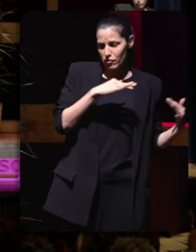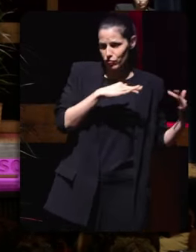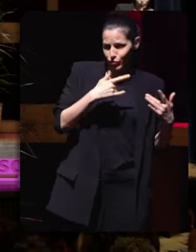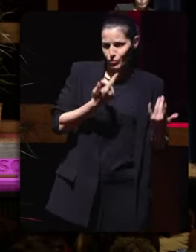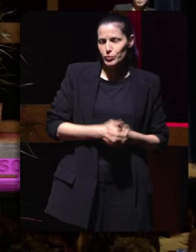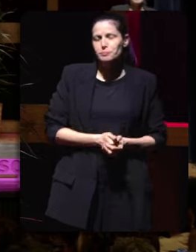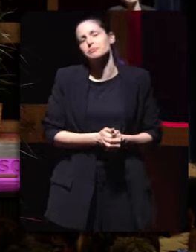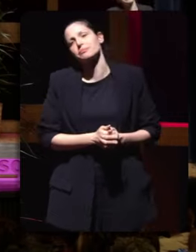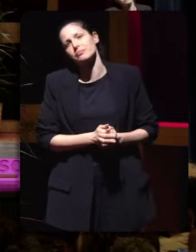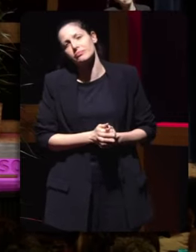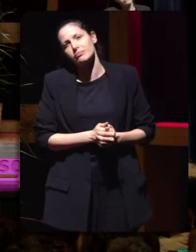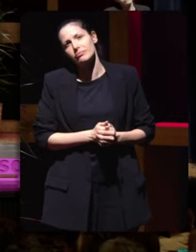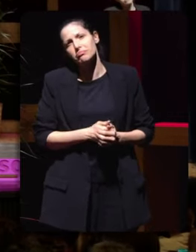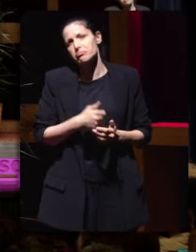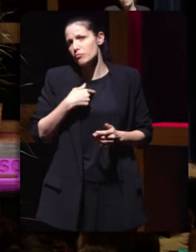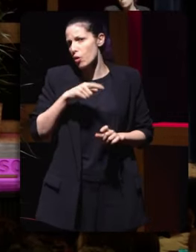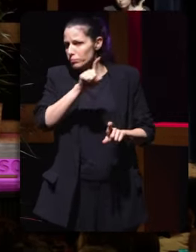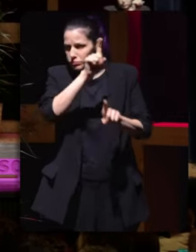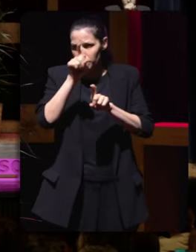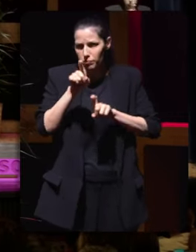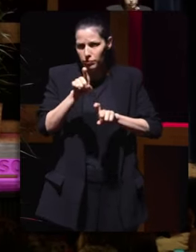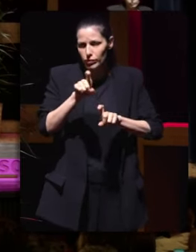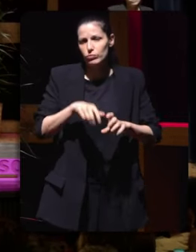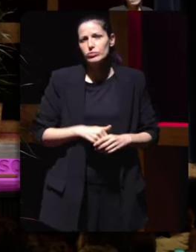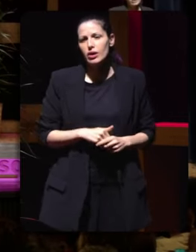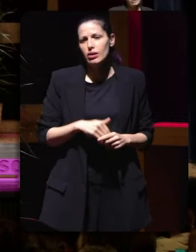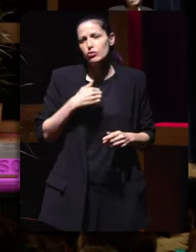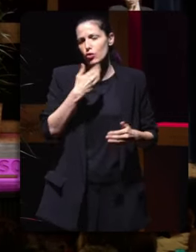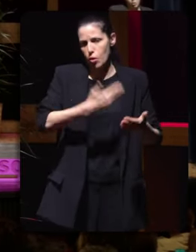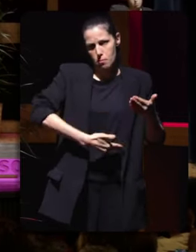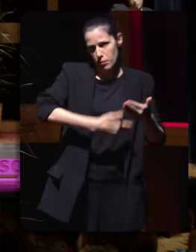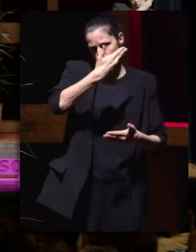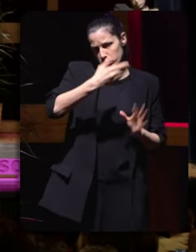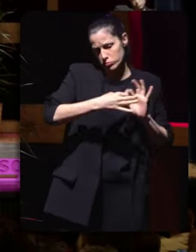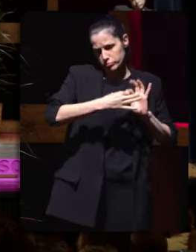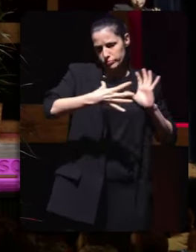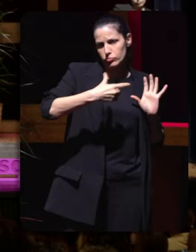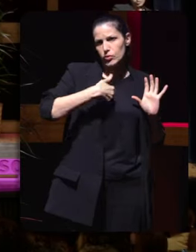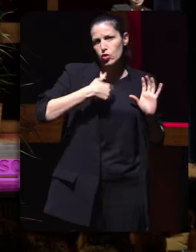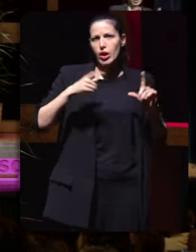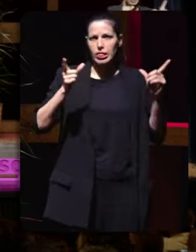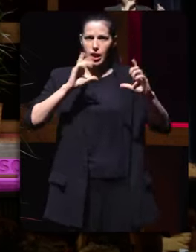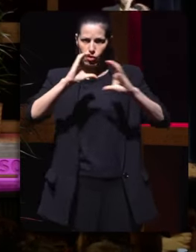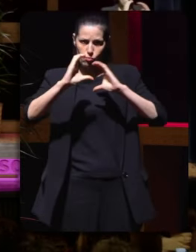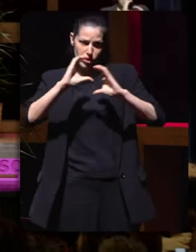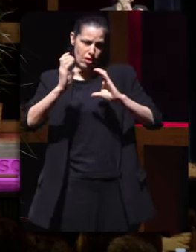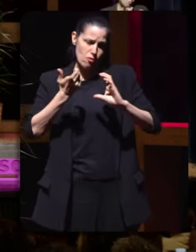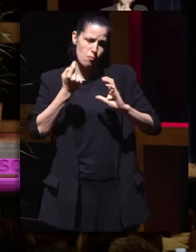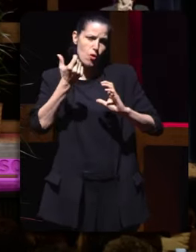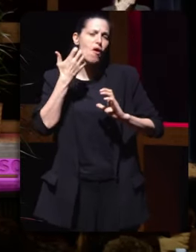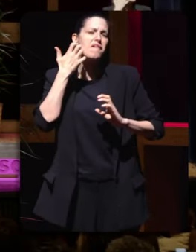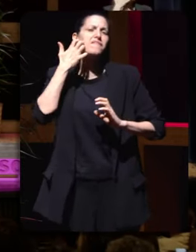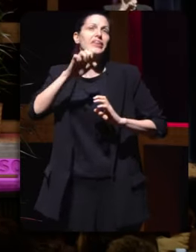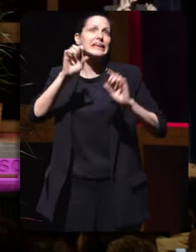A miña pregunta non son de periodismo son de telecomunicacións destes frikis que facemos cosas